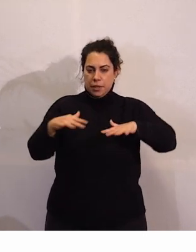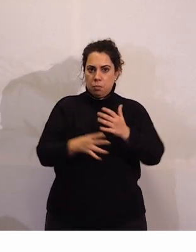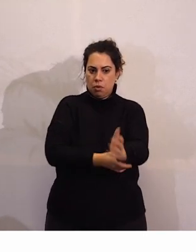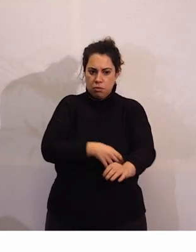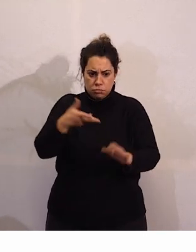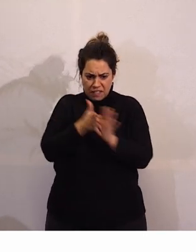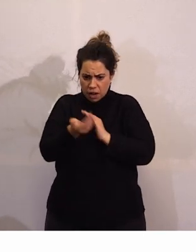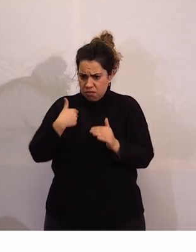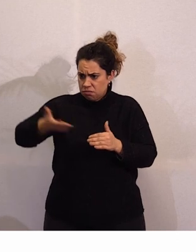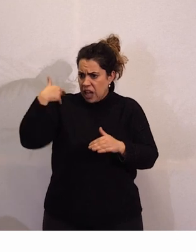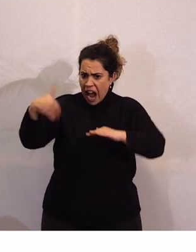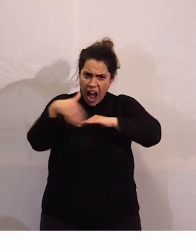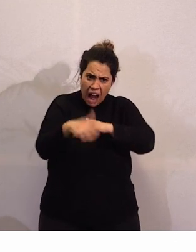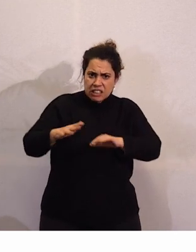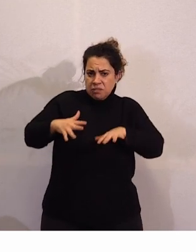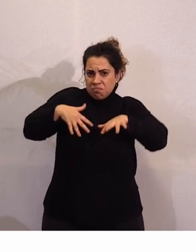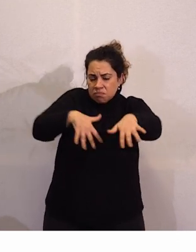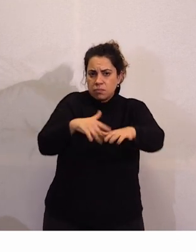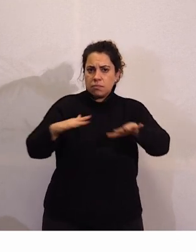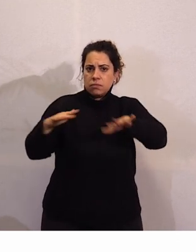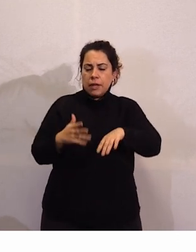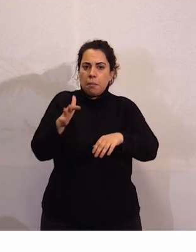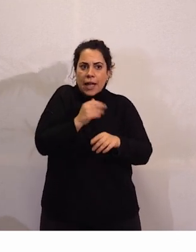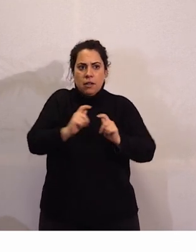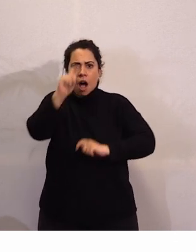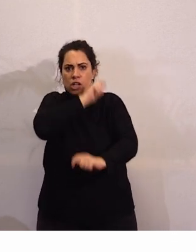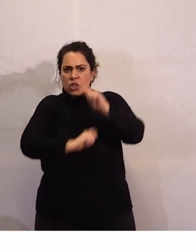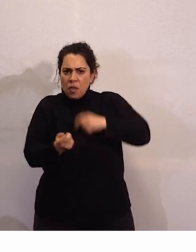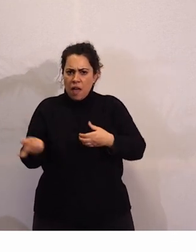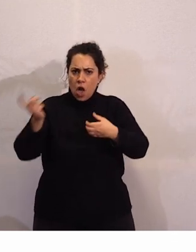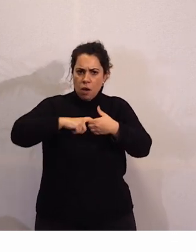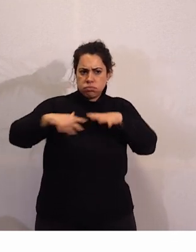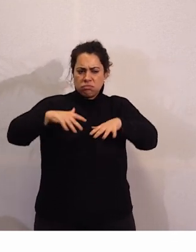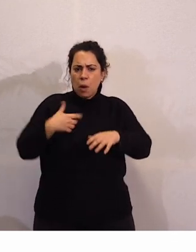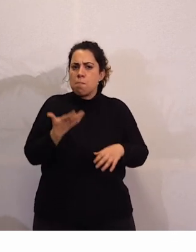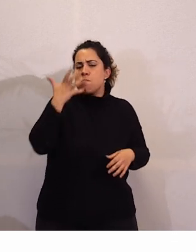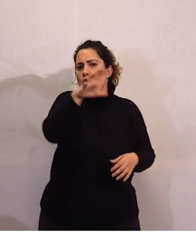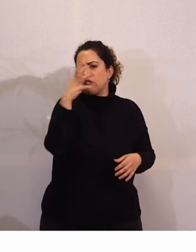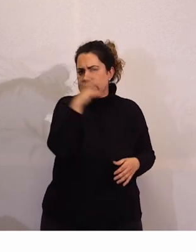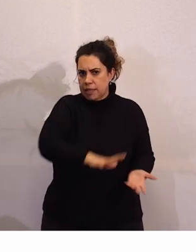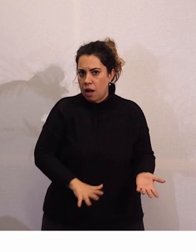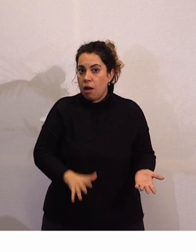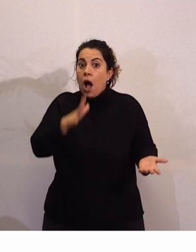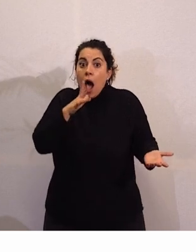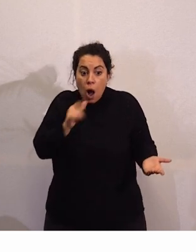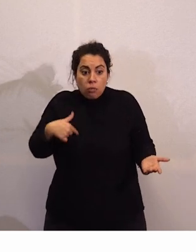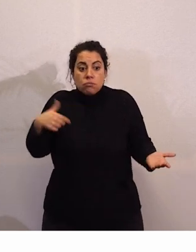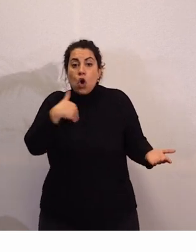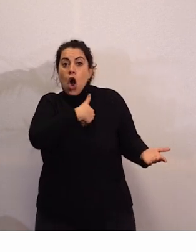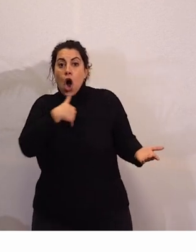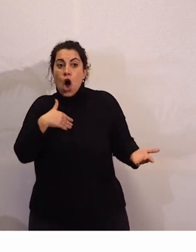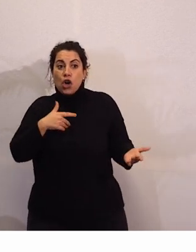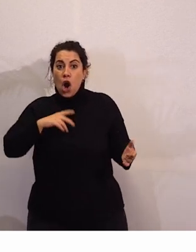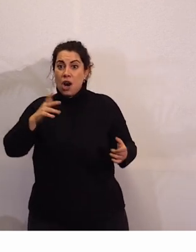en la calle y en las asociaciones y vengo de protestar ahora estoy en una posición en la que me